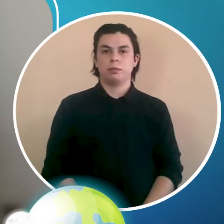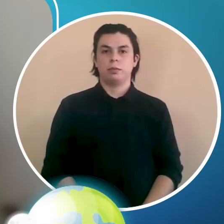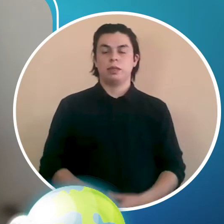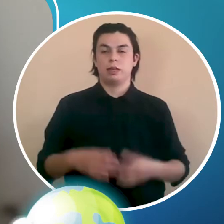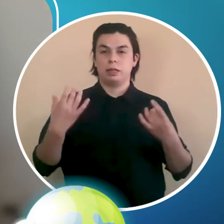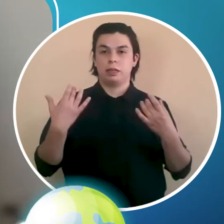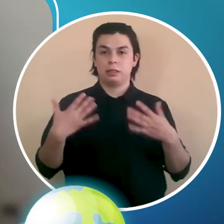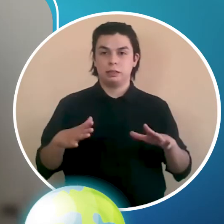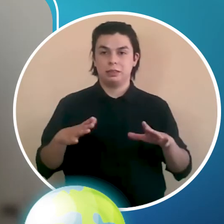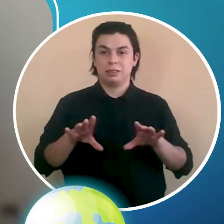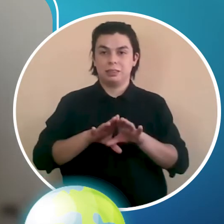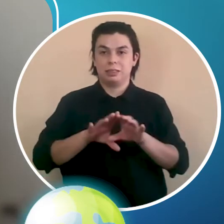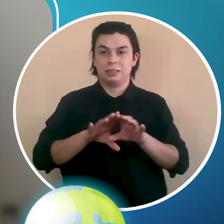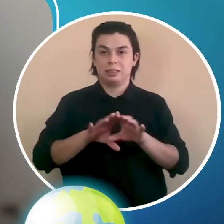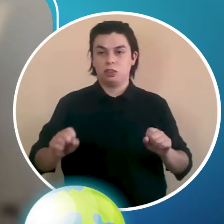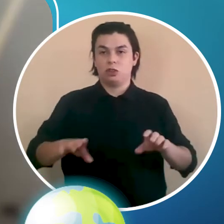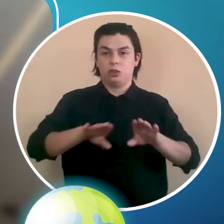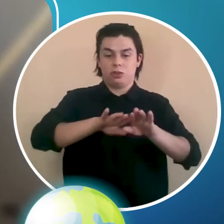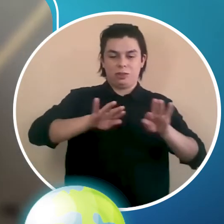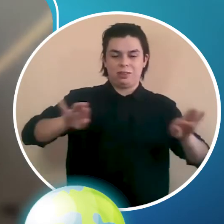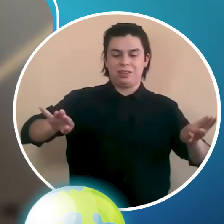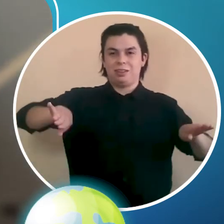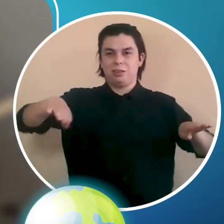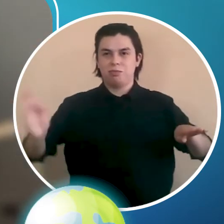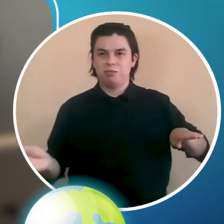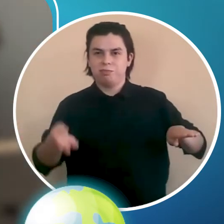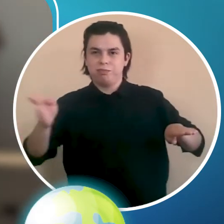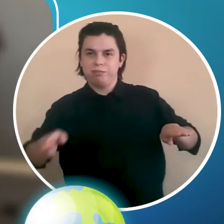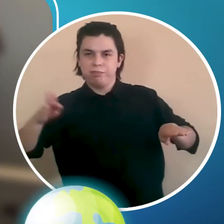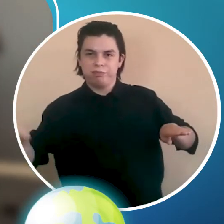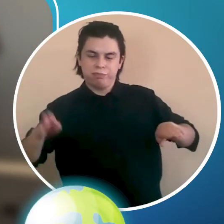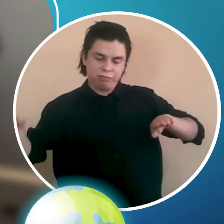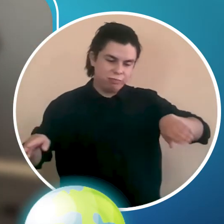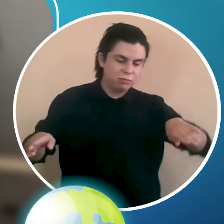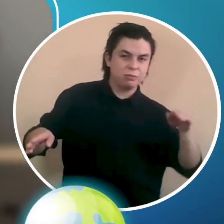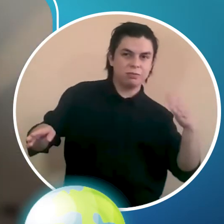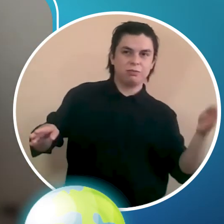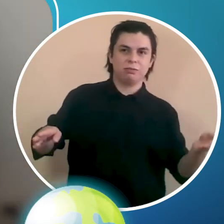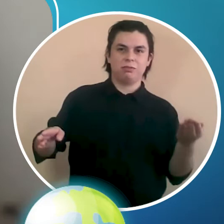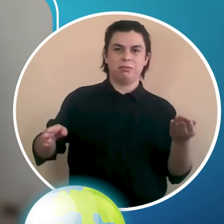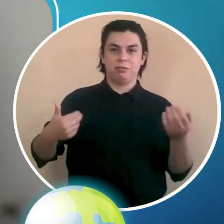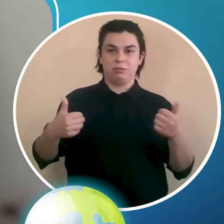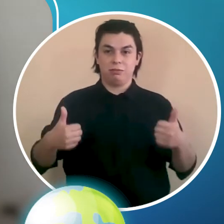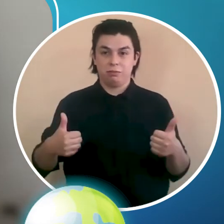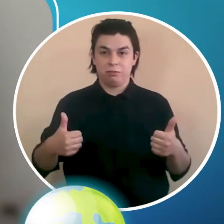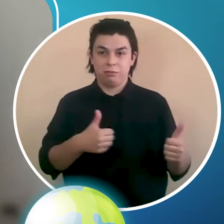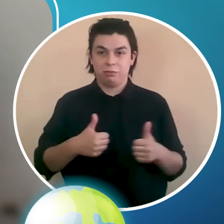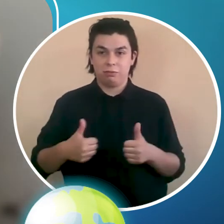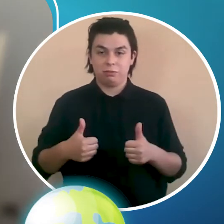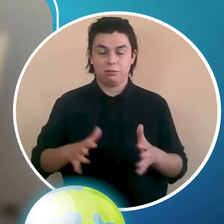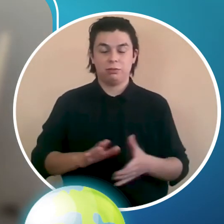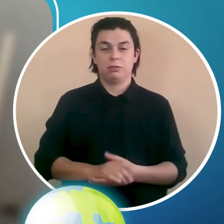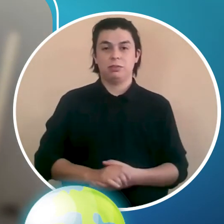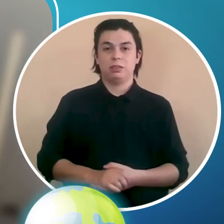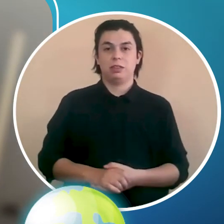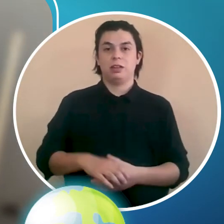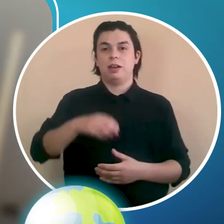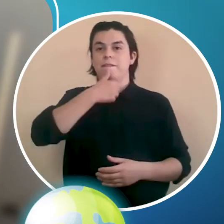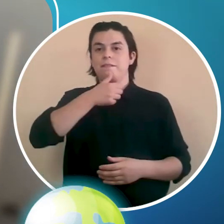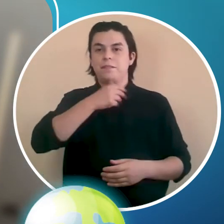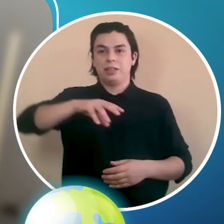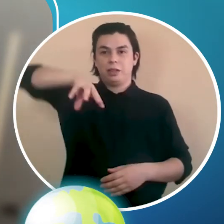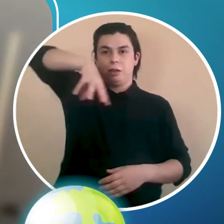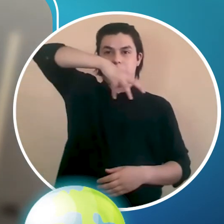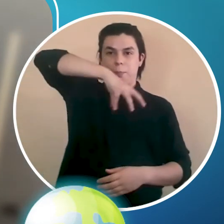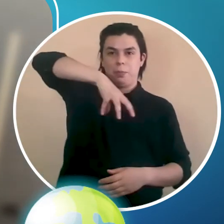De esta forma ya tenemos enrollado nuestro papelito. Así. ¿Ven? Y nos faltaría